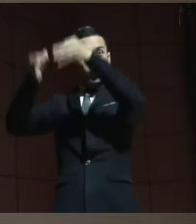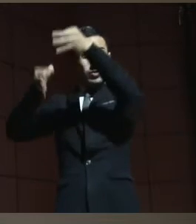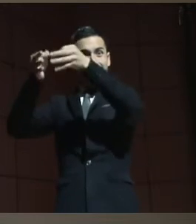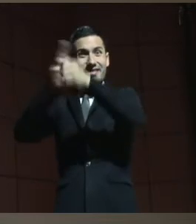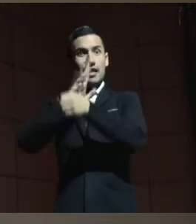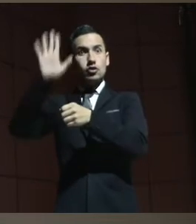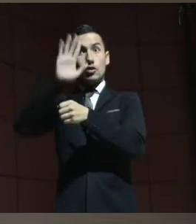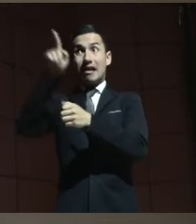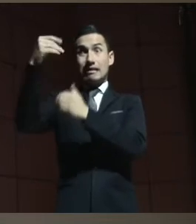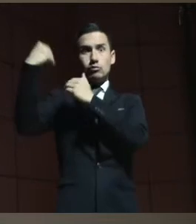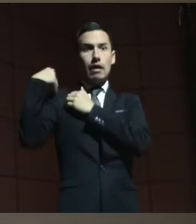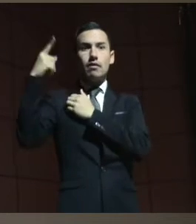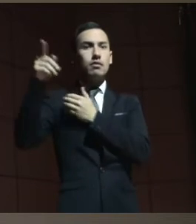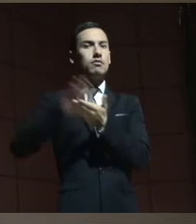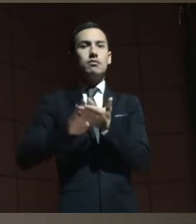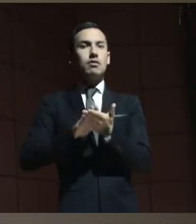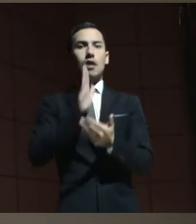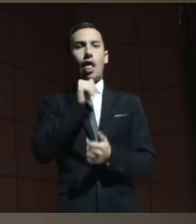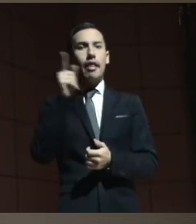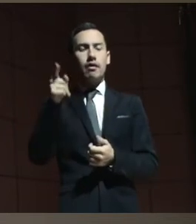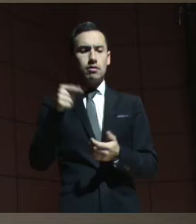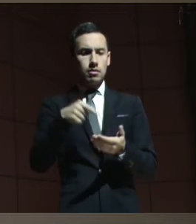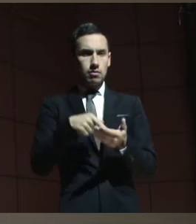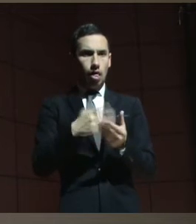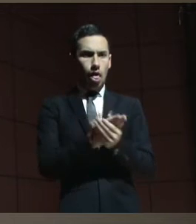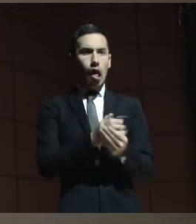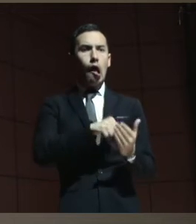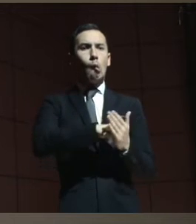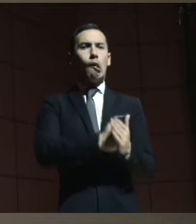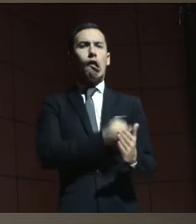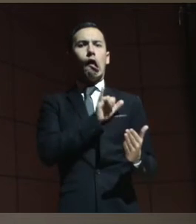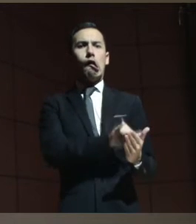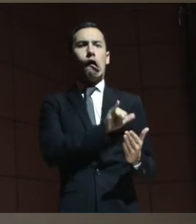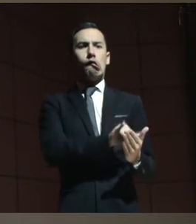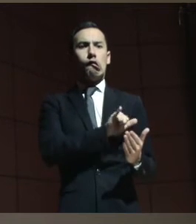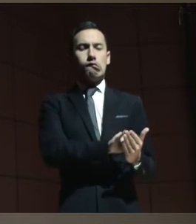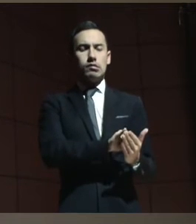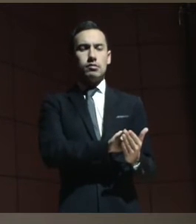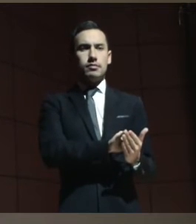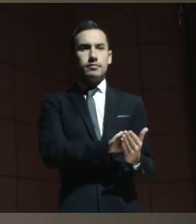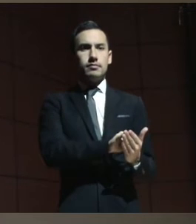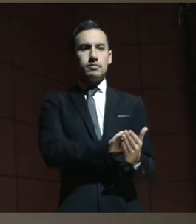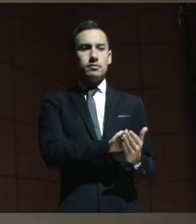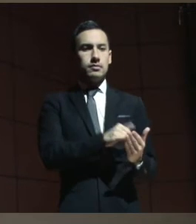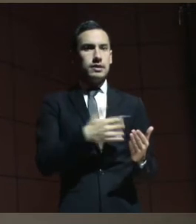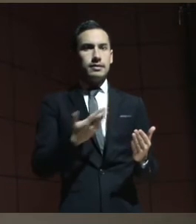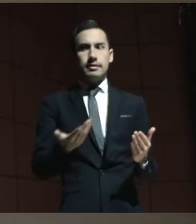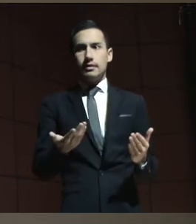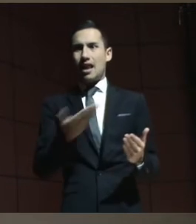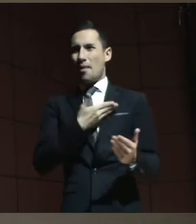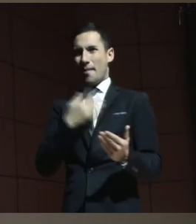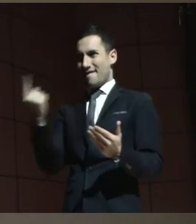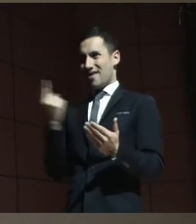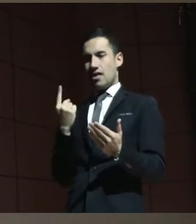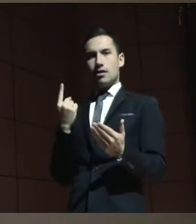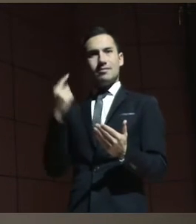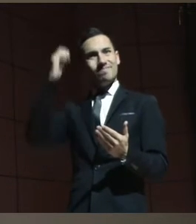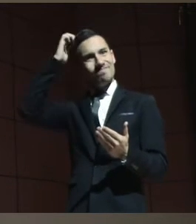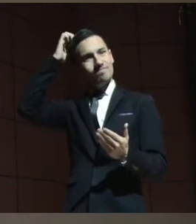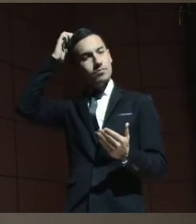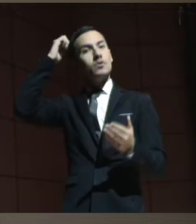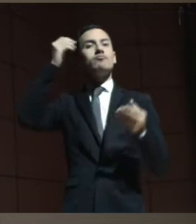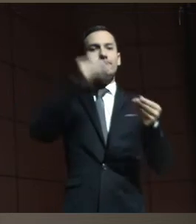de la Nación la cuestión de competencia entre jueces. Y entonces lo eleva a la Corte.